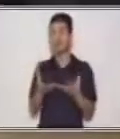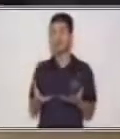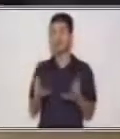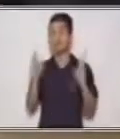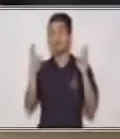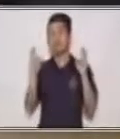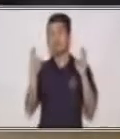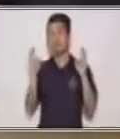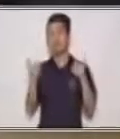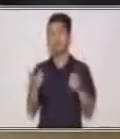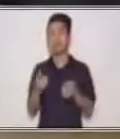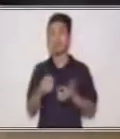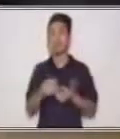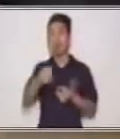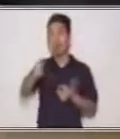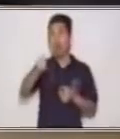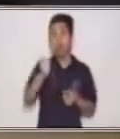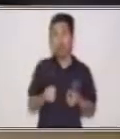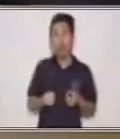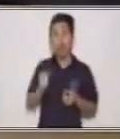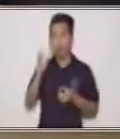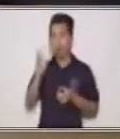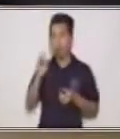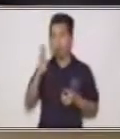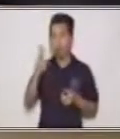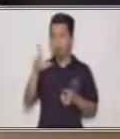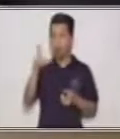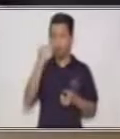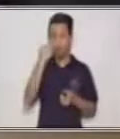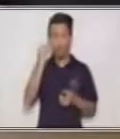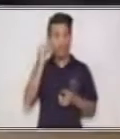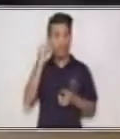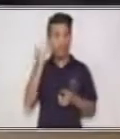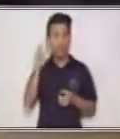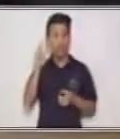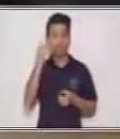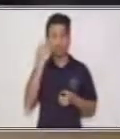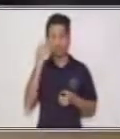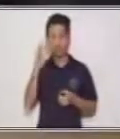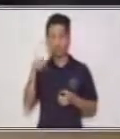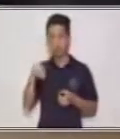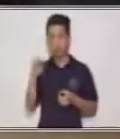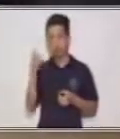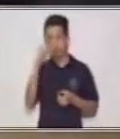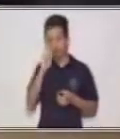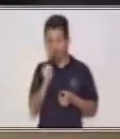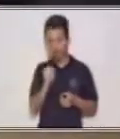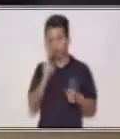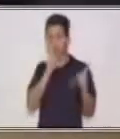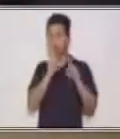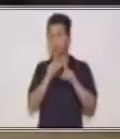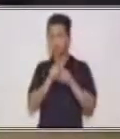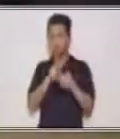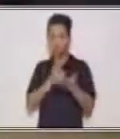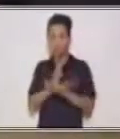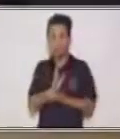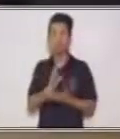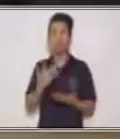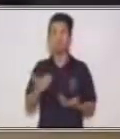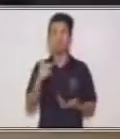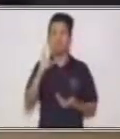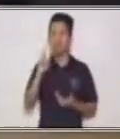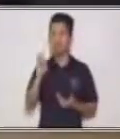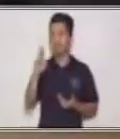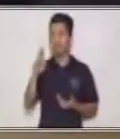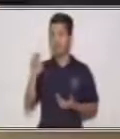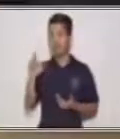desarrollar el tema de las obligaciones y derechos que tenemos en la familia, del área comunicación y lenguaje y medio social y natural.